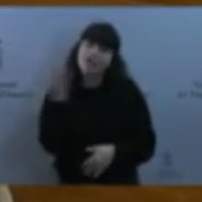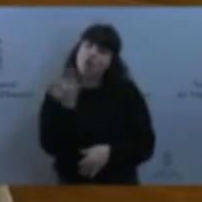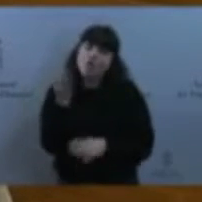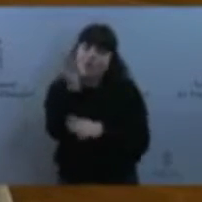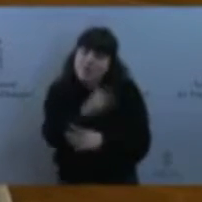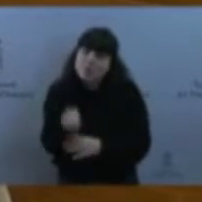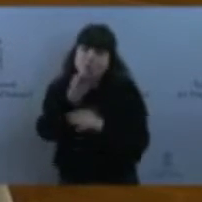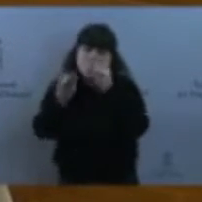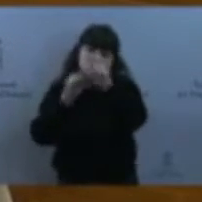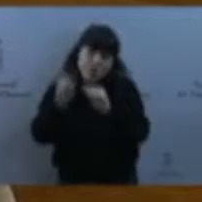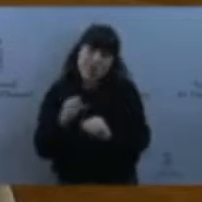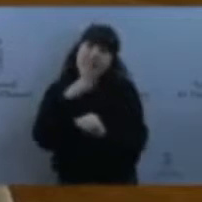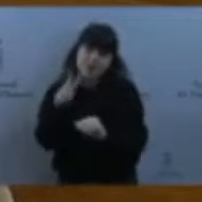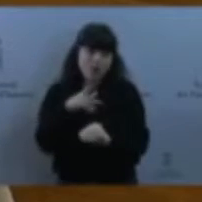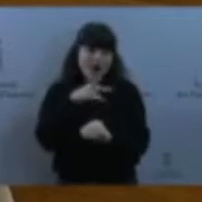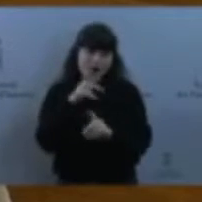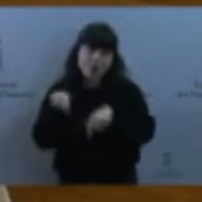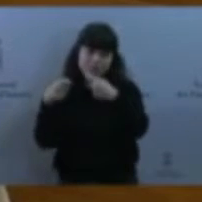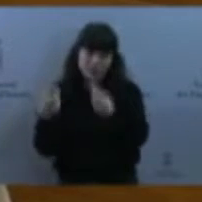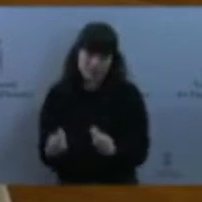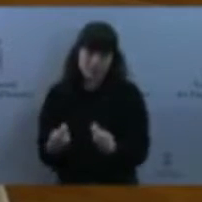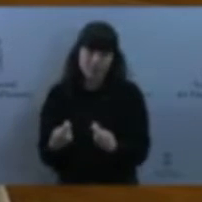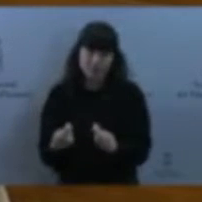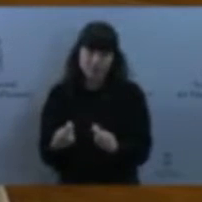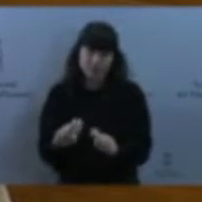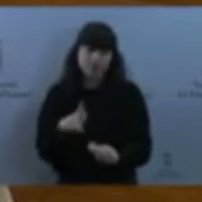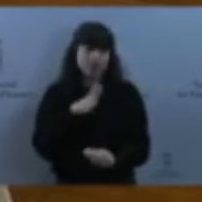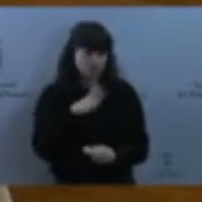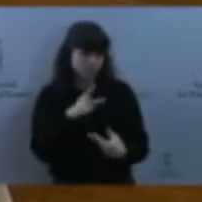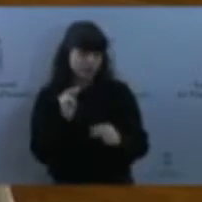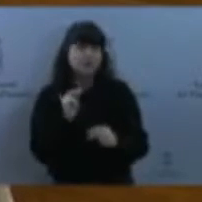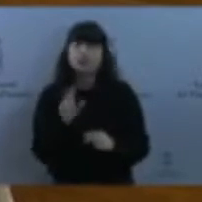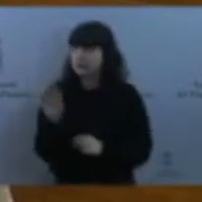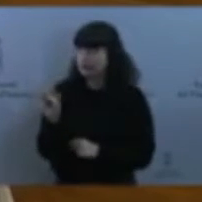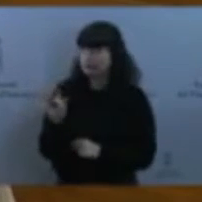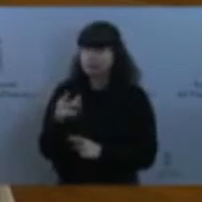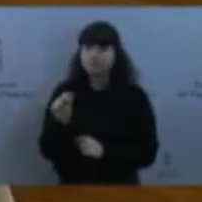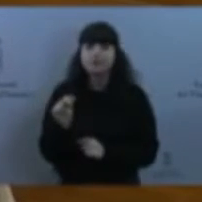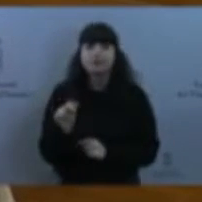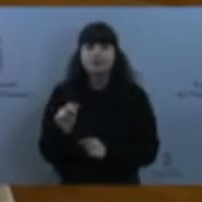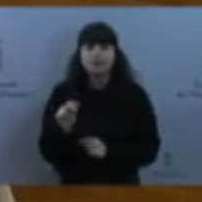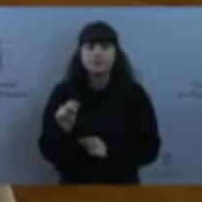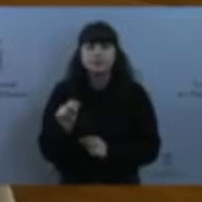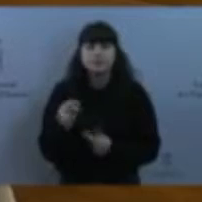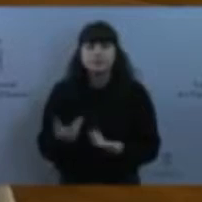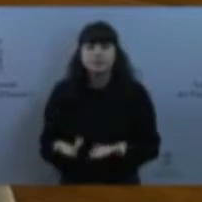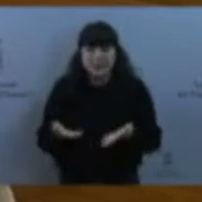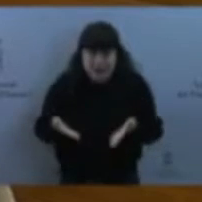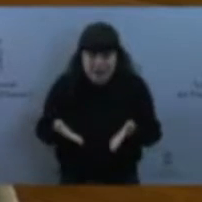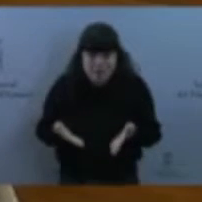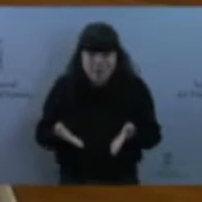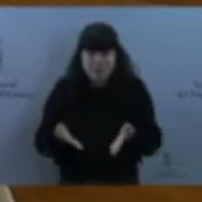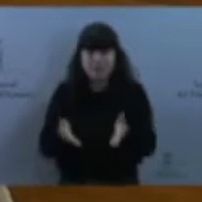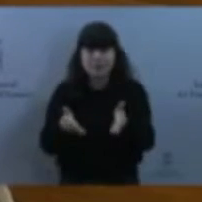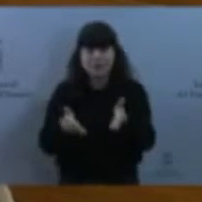que esta pista, en la que terminó el arreglo y la limpieza de un camino, es solo una de esas obras